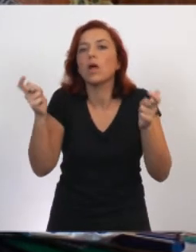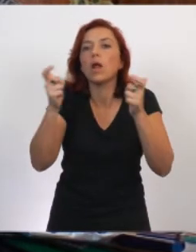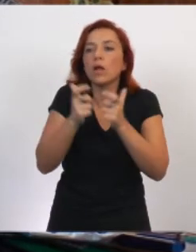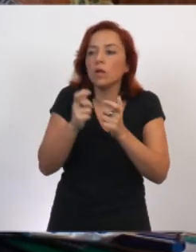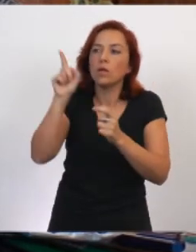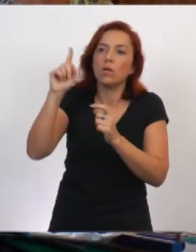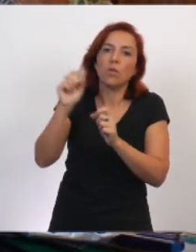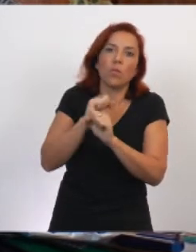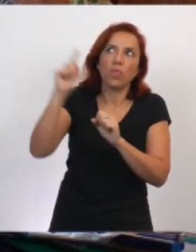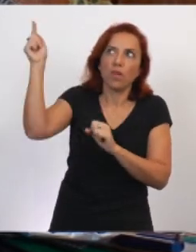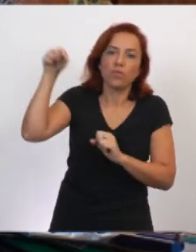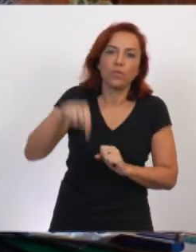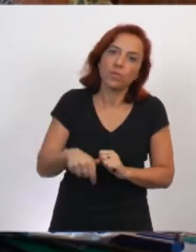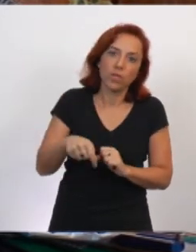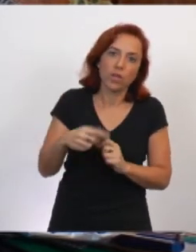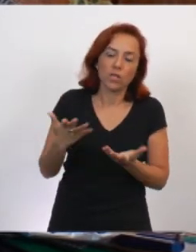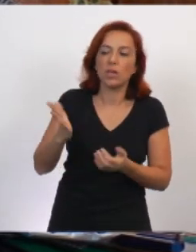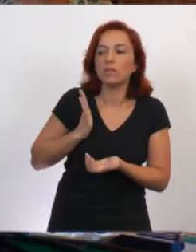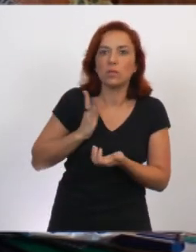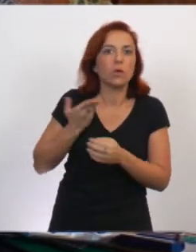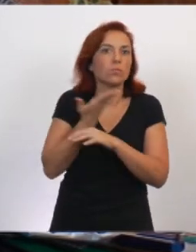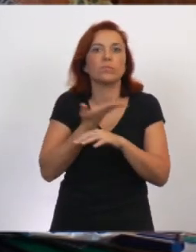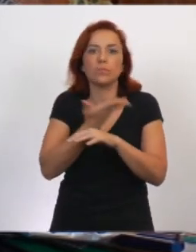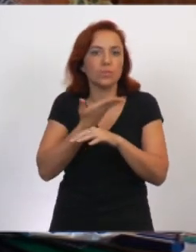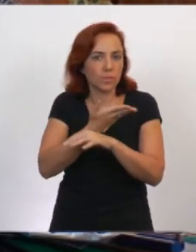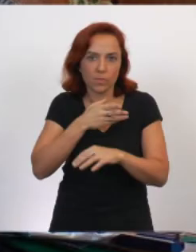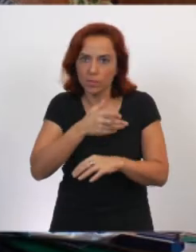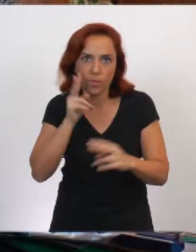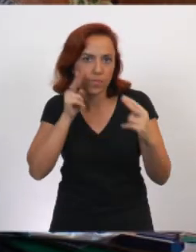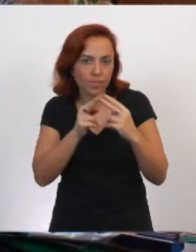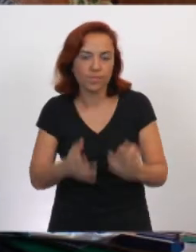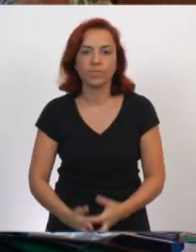reunión familiar que la señora está pidiendo.